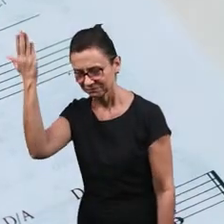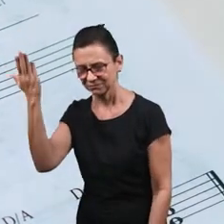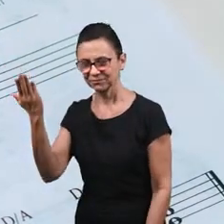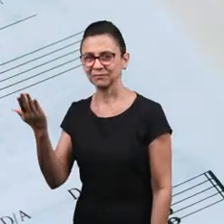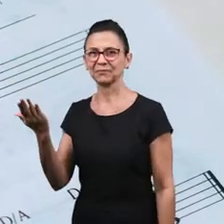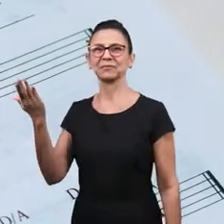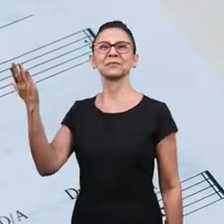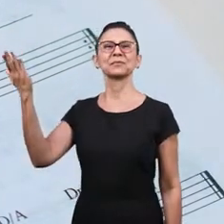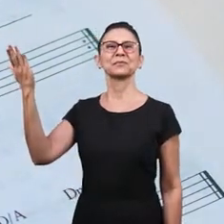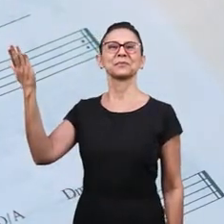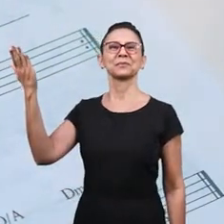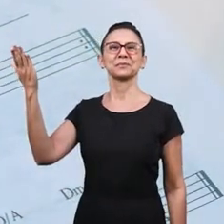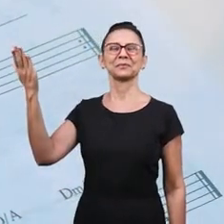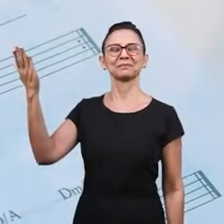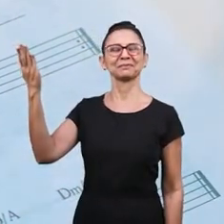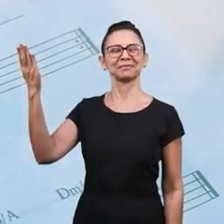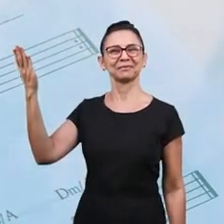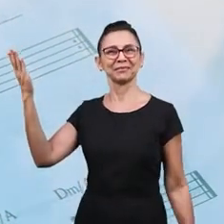Acercarte